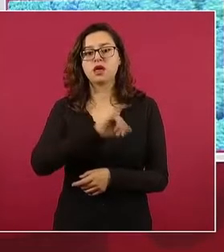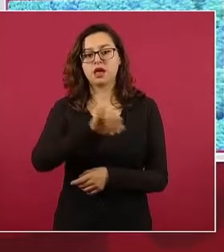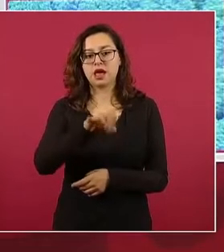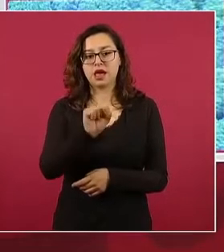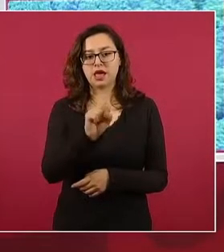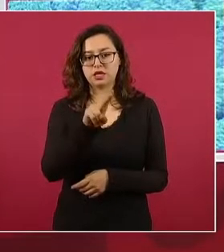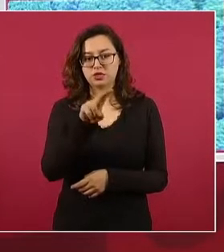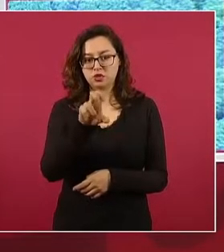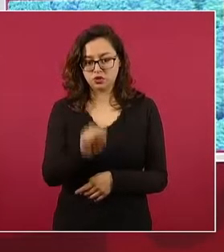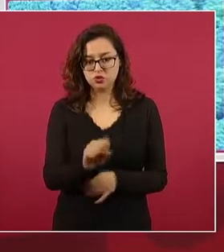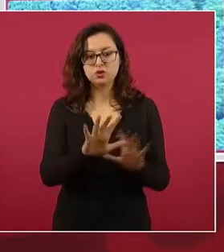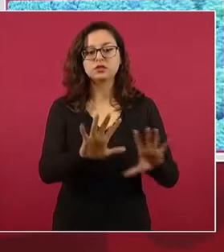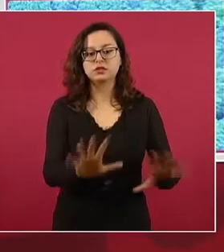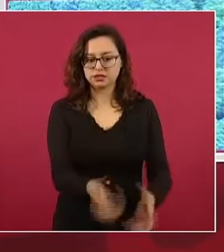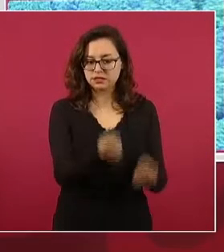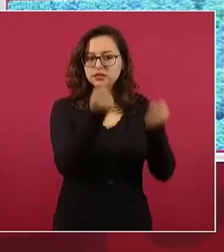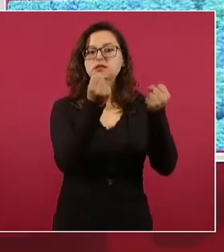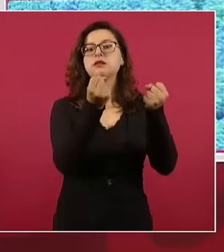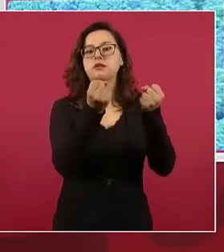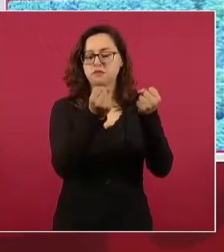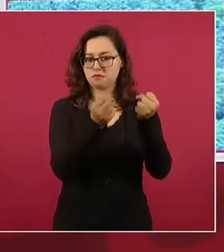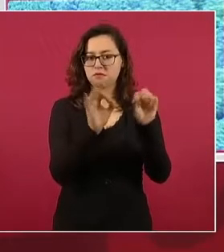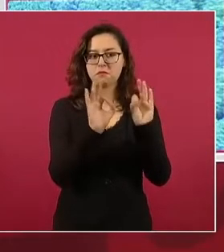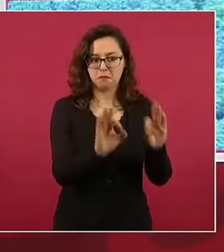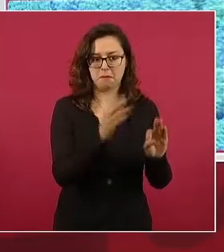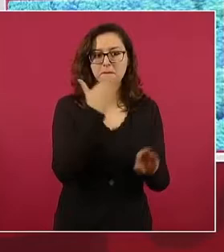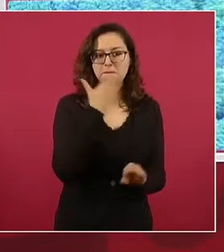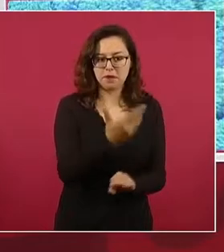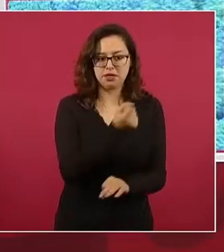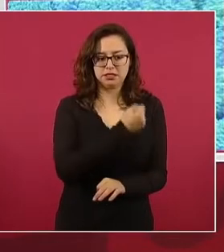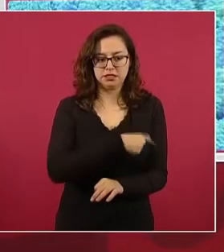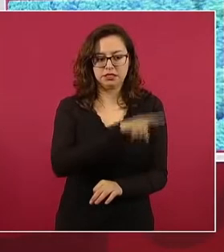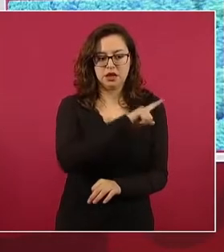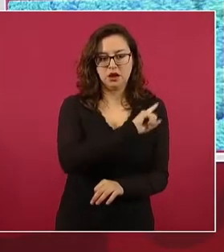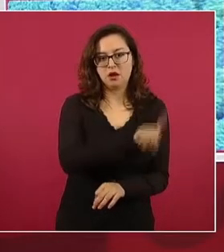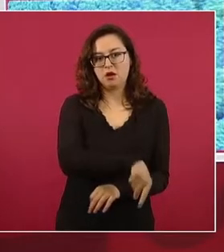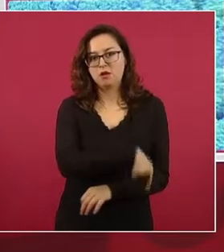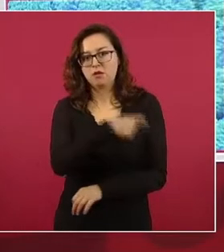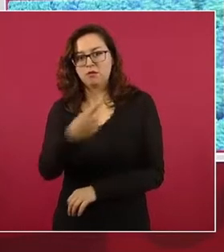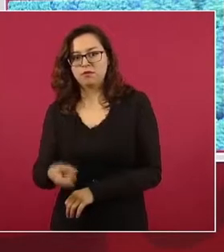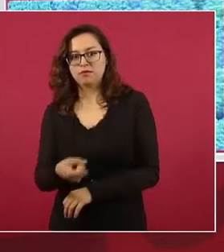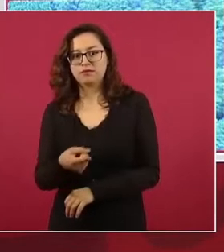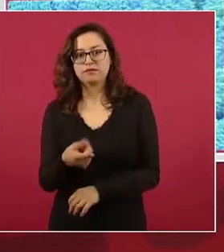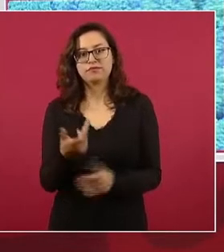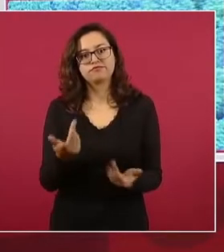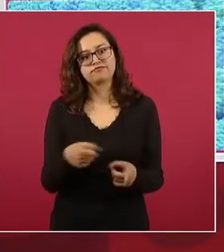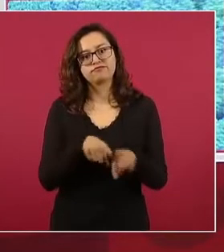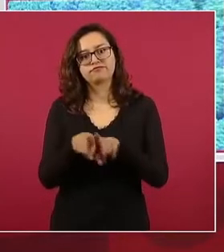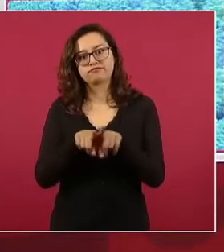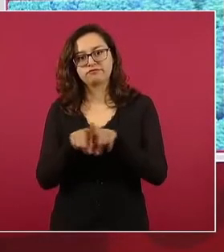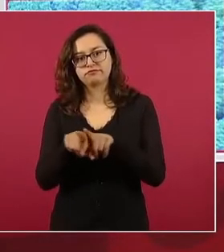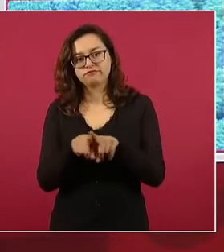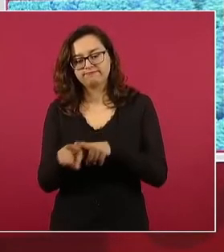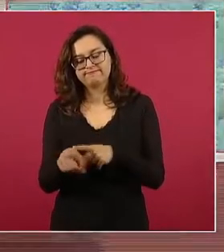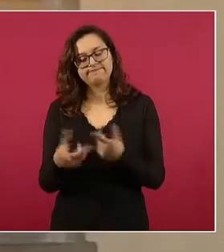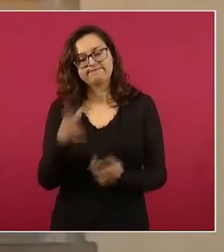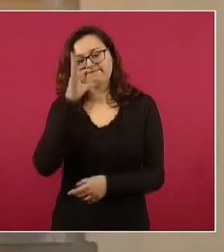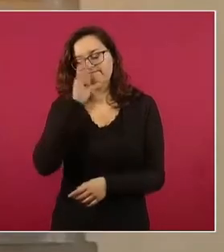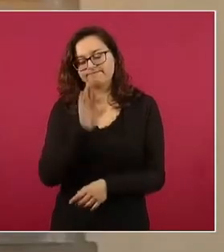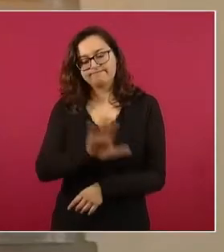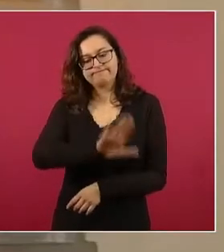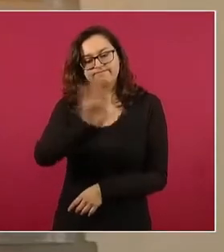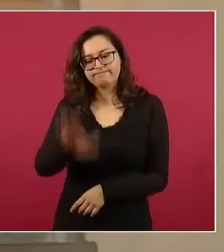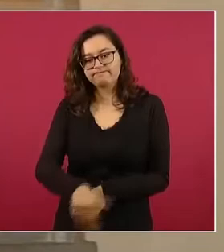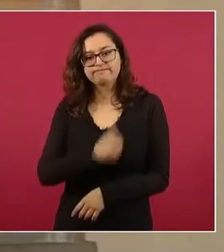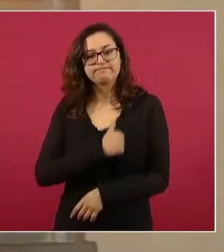y en buen estado de salud mientras que Paulo Osvaldo fue desafortunadamente encontrado sin vida. Ellos habrían sido